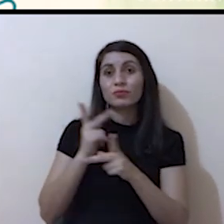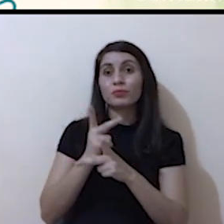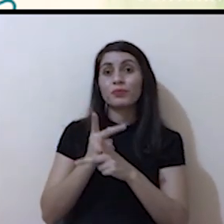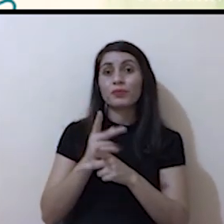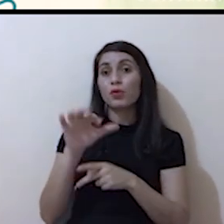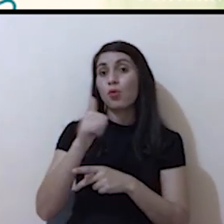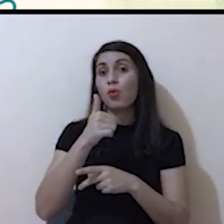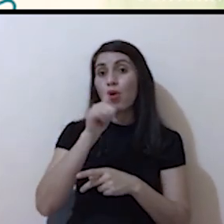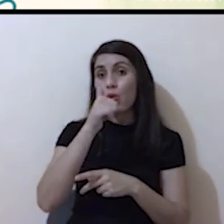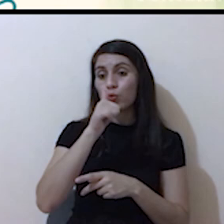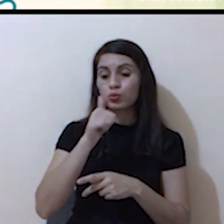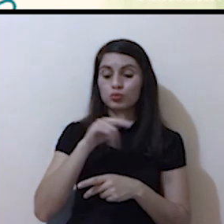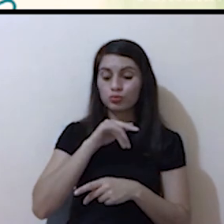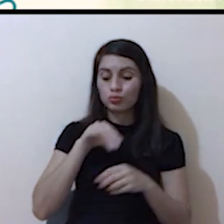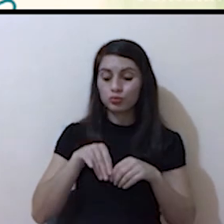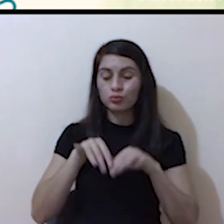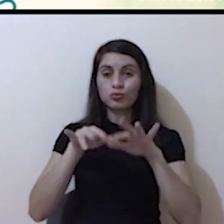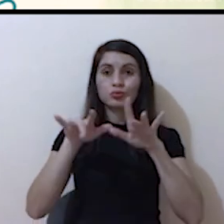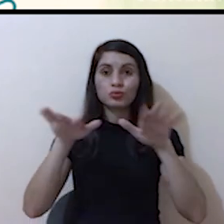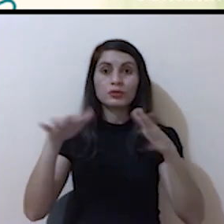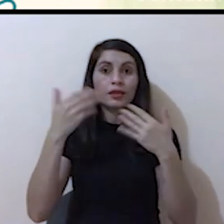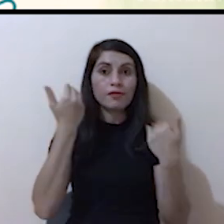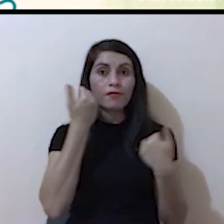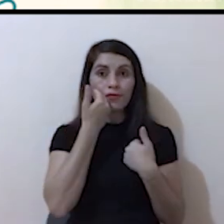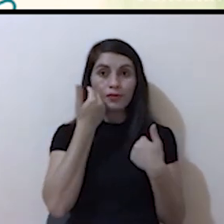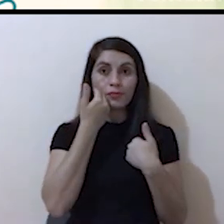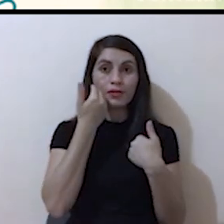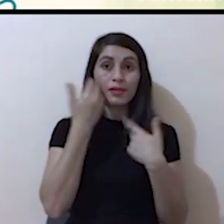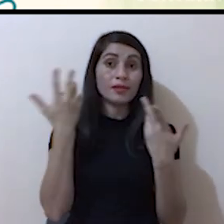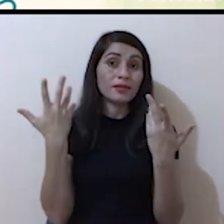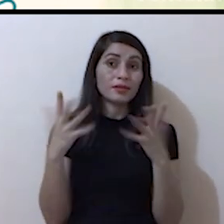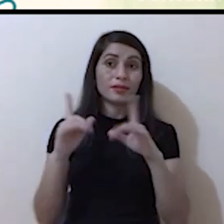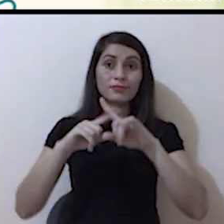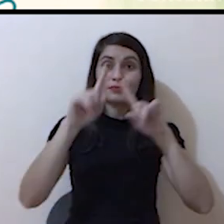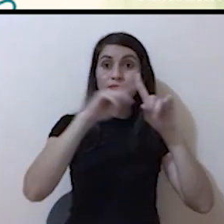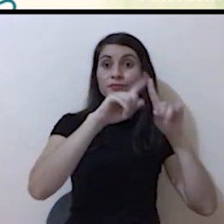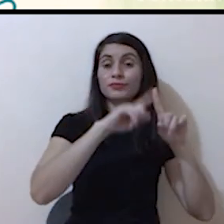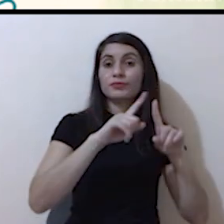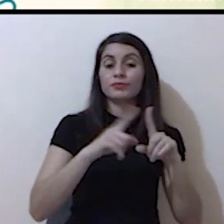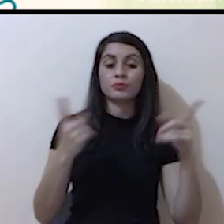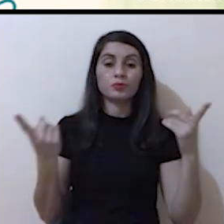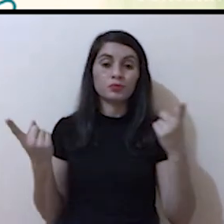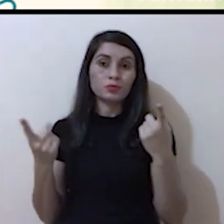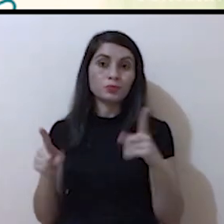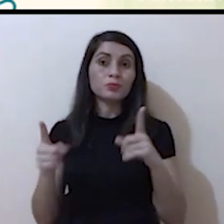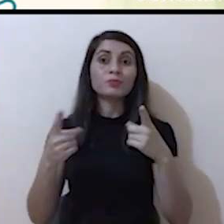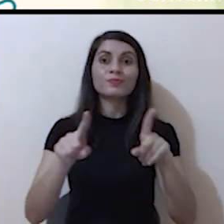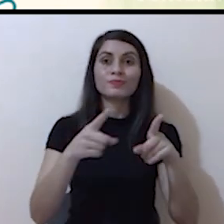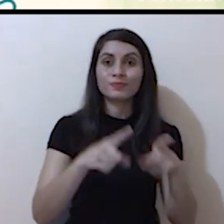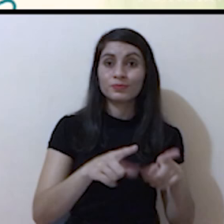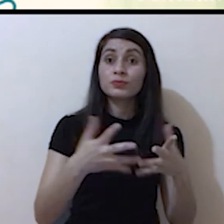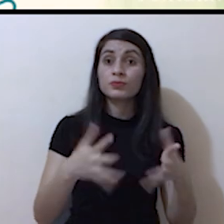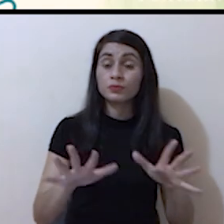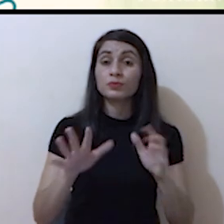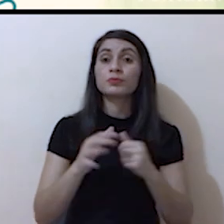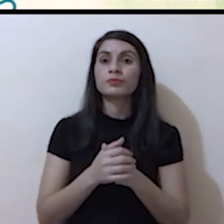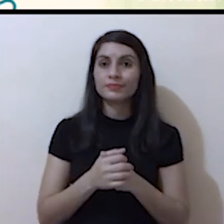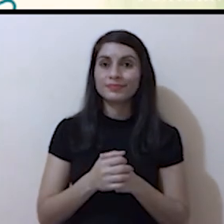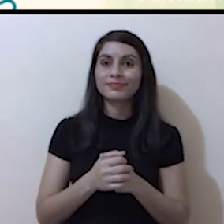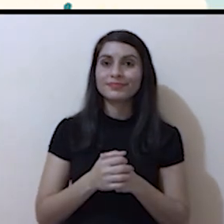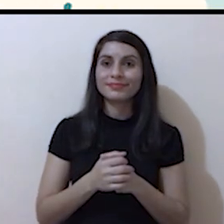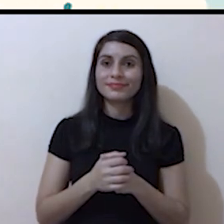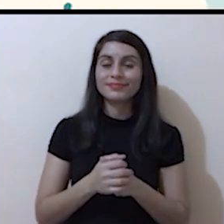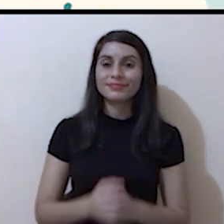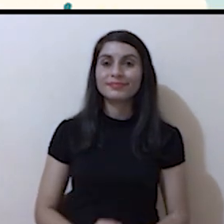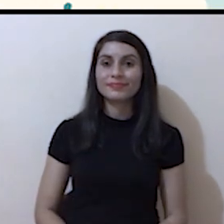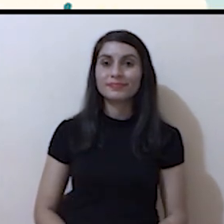del agua potable y enfermedades que son diversas. Todas estas son consecuencias de la contaminación del agua.